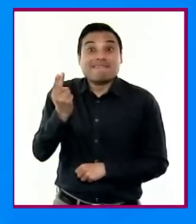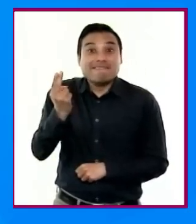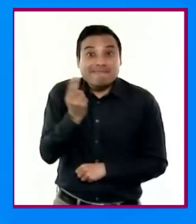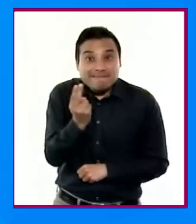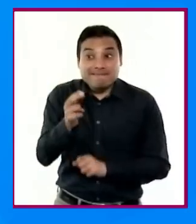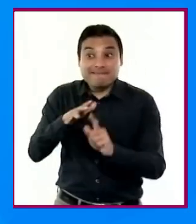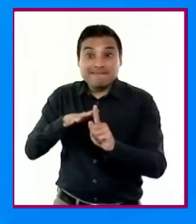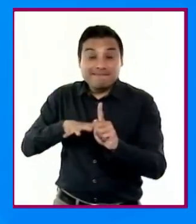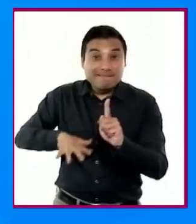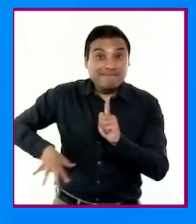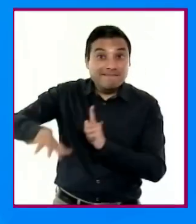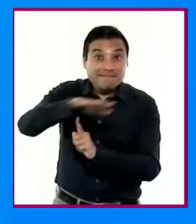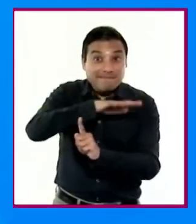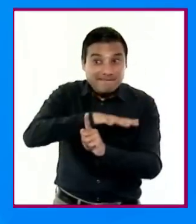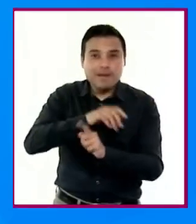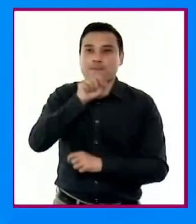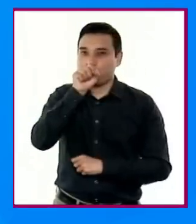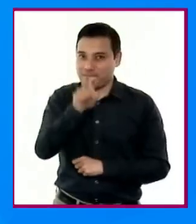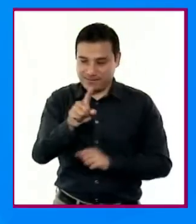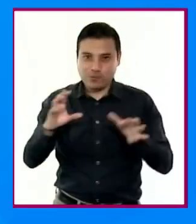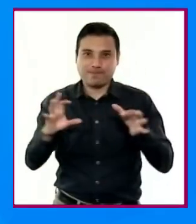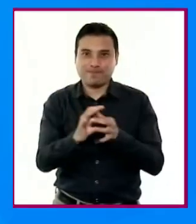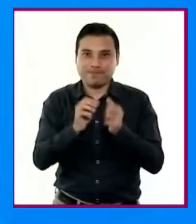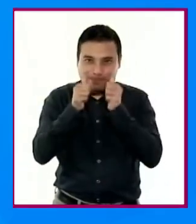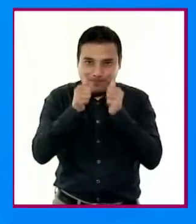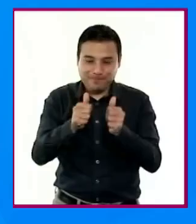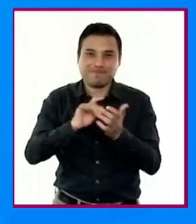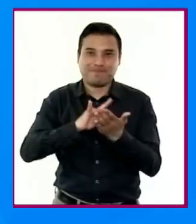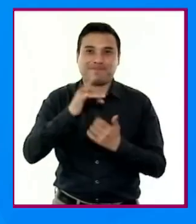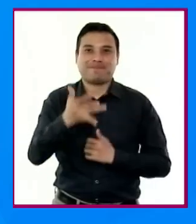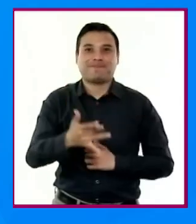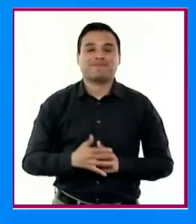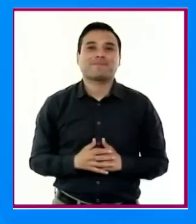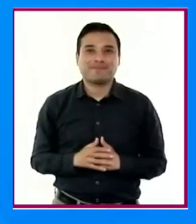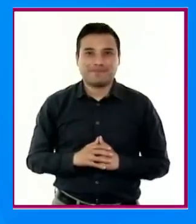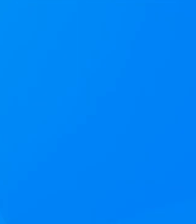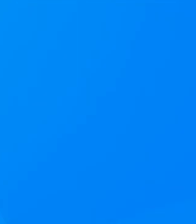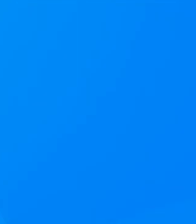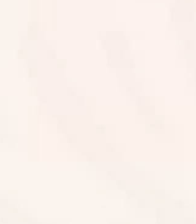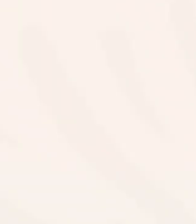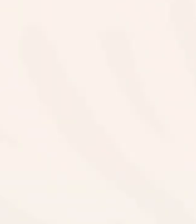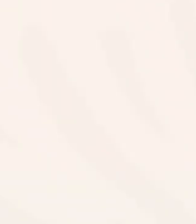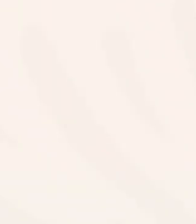del contexto de niñas y niños. Por su atención, muchas gracias.